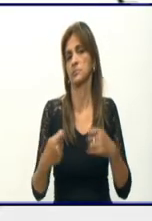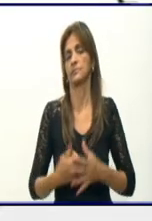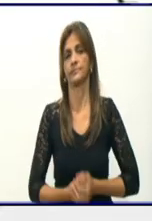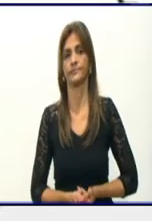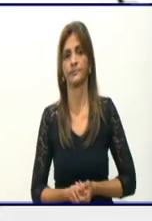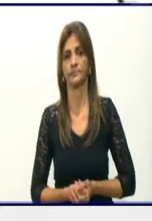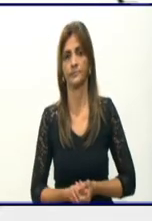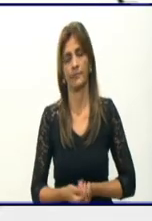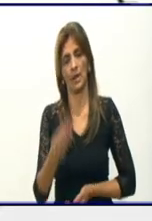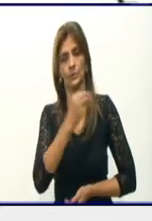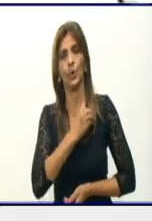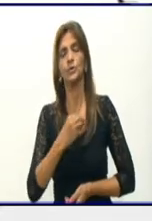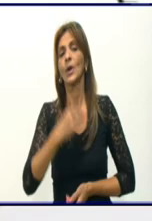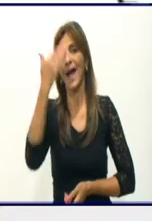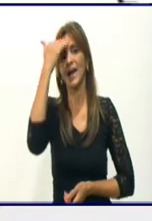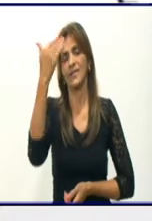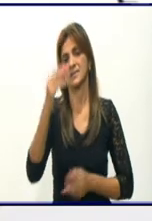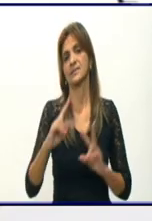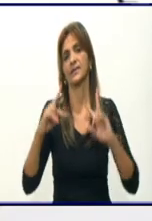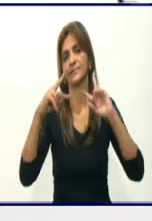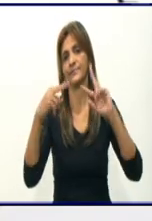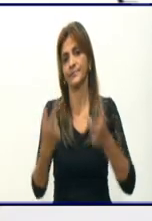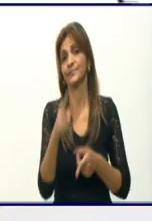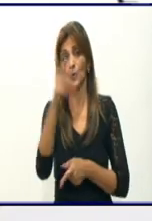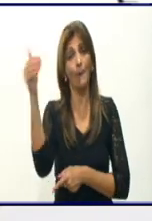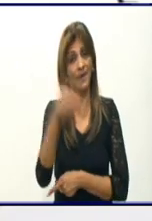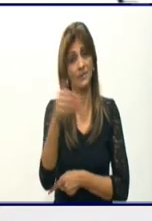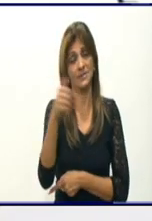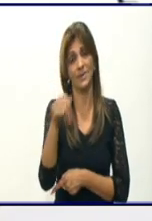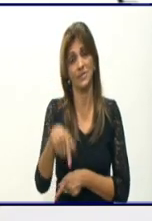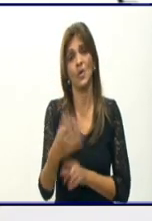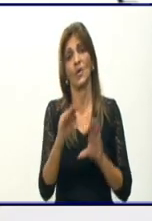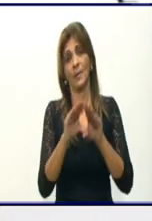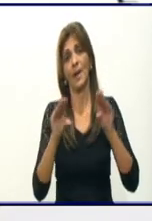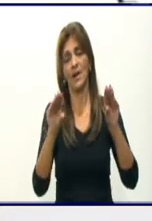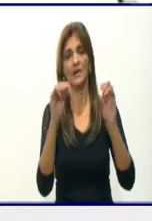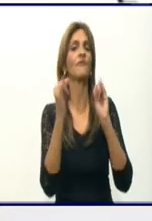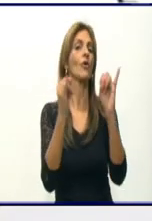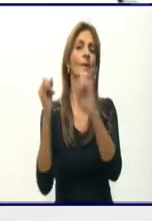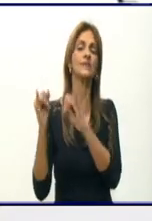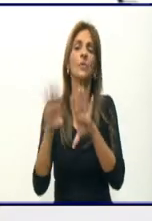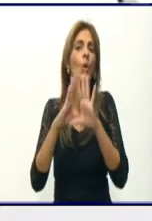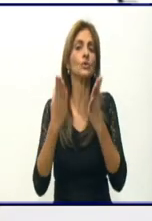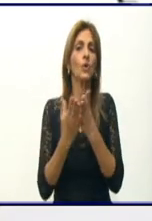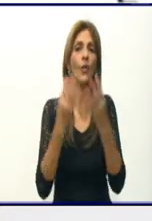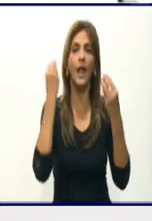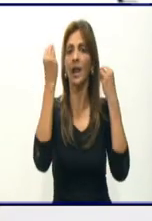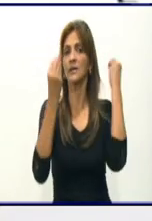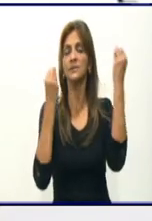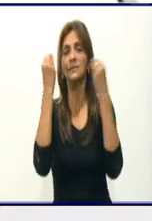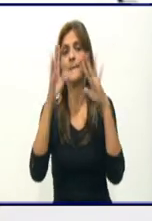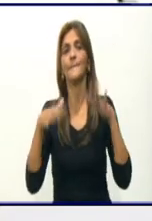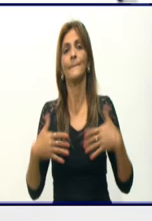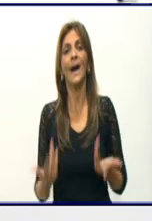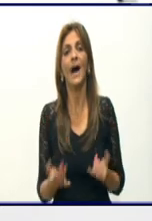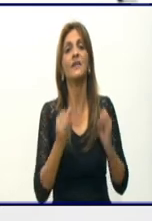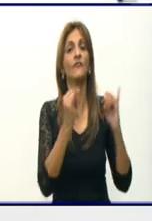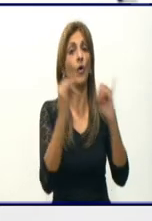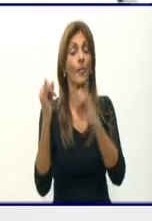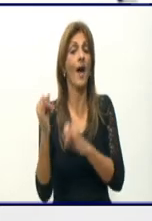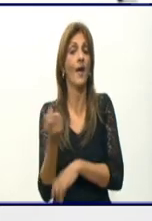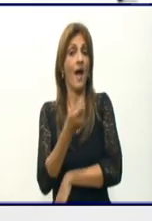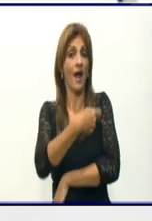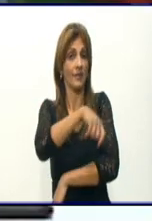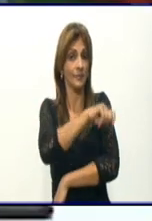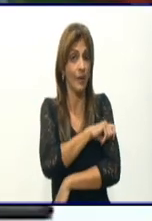una vez más su presencia en el programa con todas estas valoraciones, con este tipo de reflexión para compartir con los televidentes que están